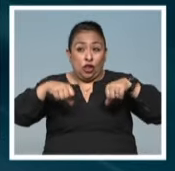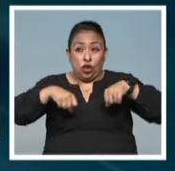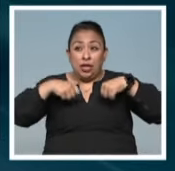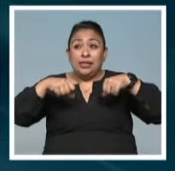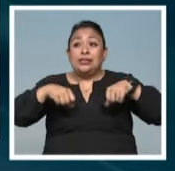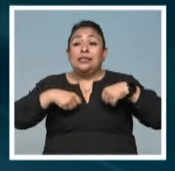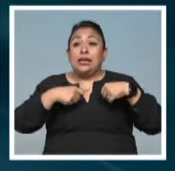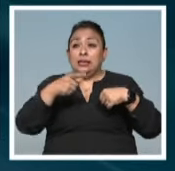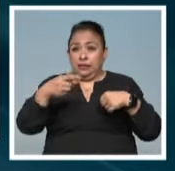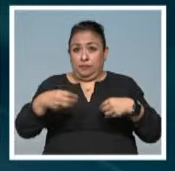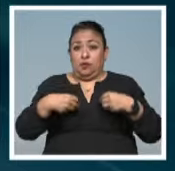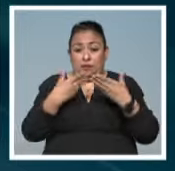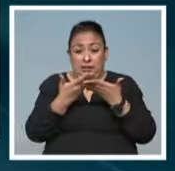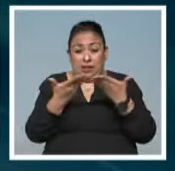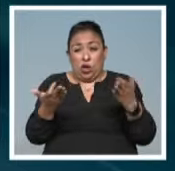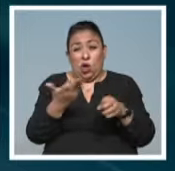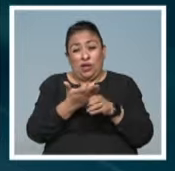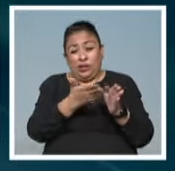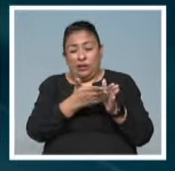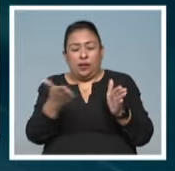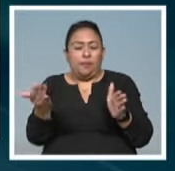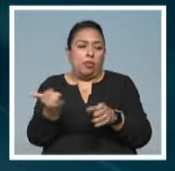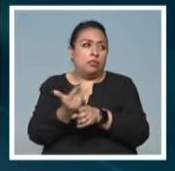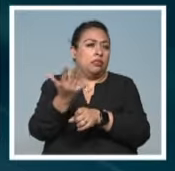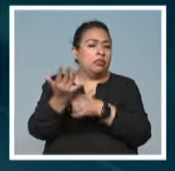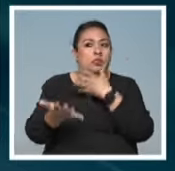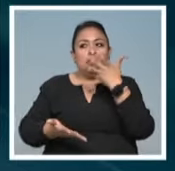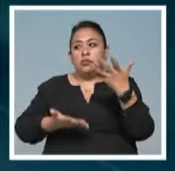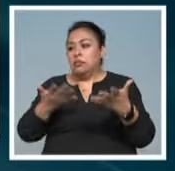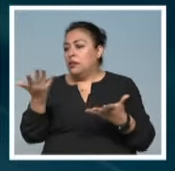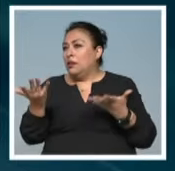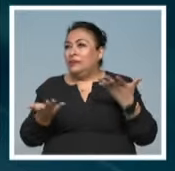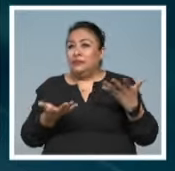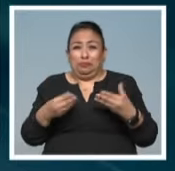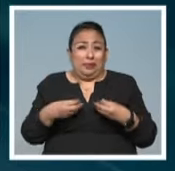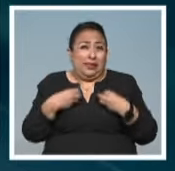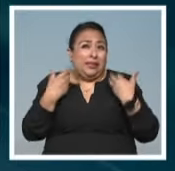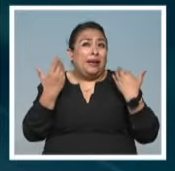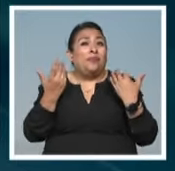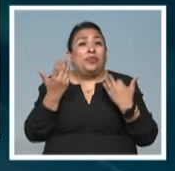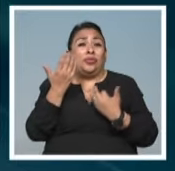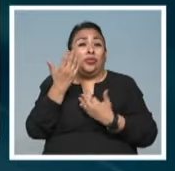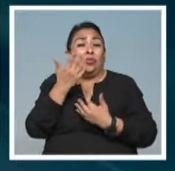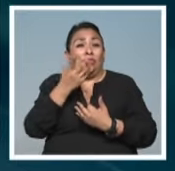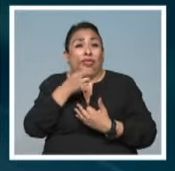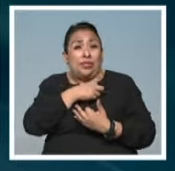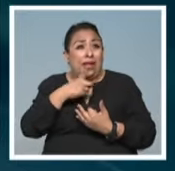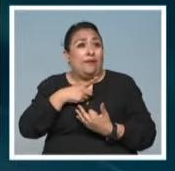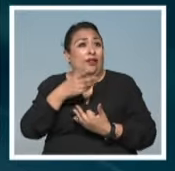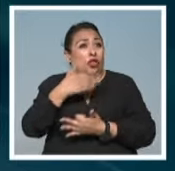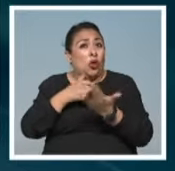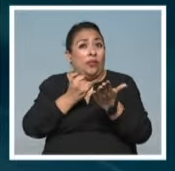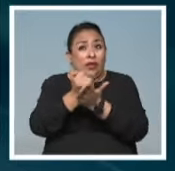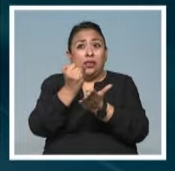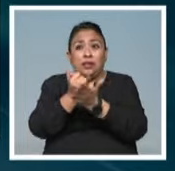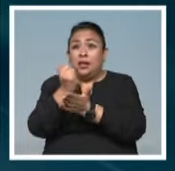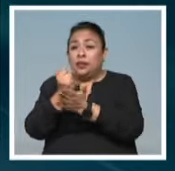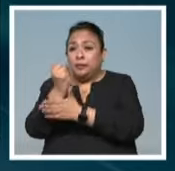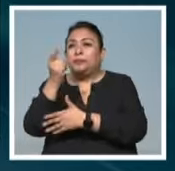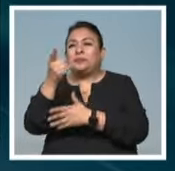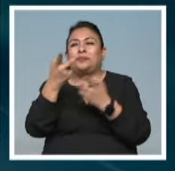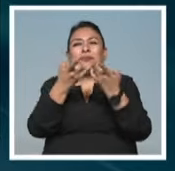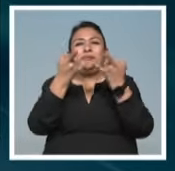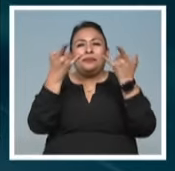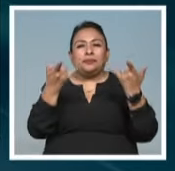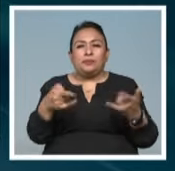justo están viviendo esta etapa incomodísima de la vida en donde uno tiene que tomar todas las decisiones. La